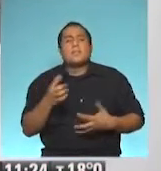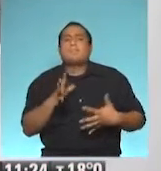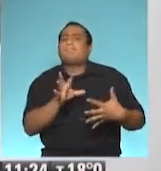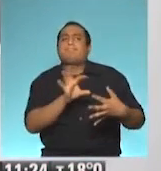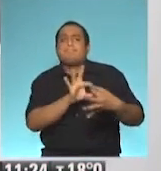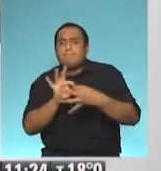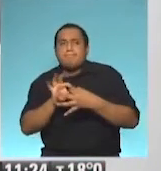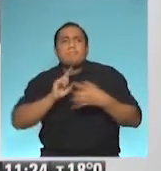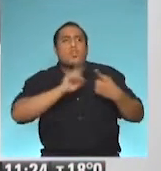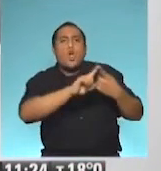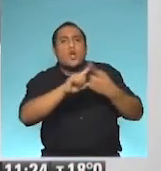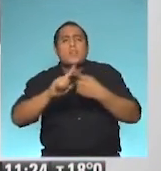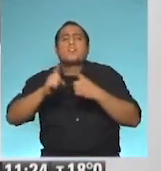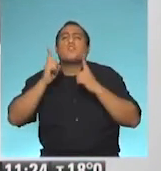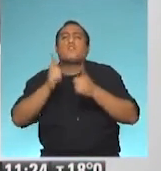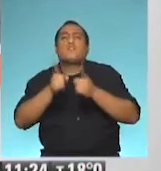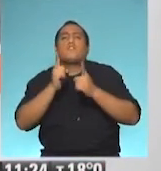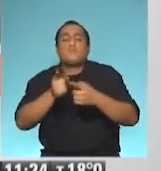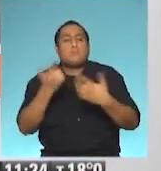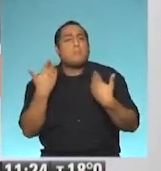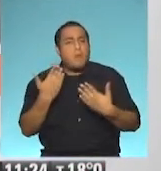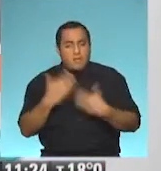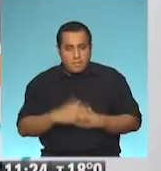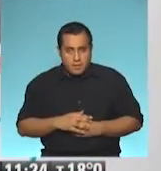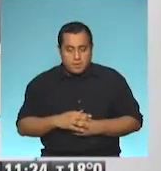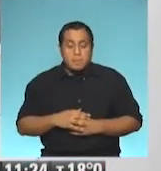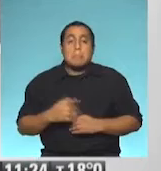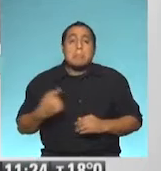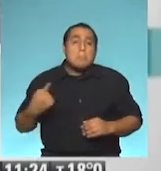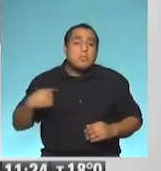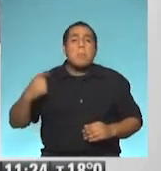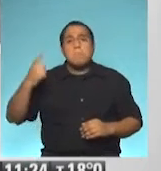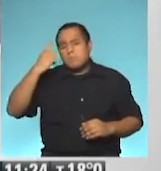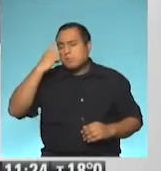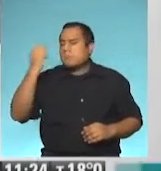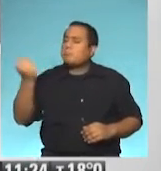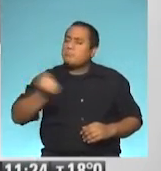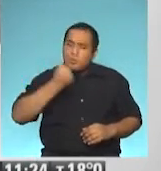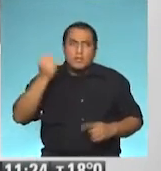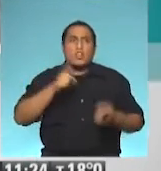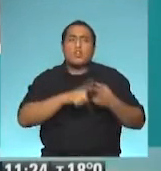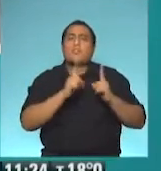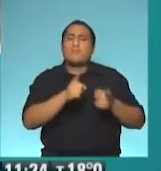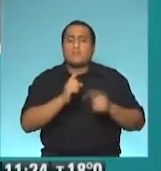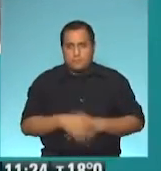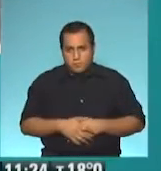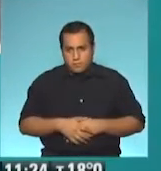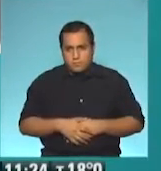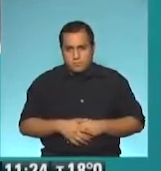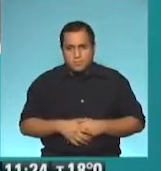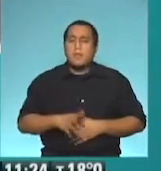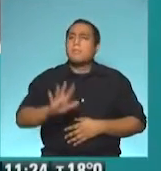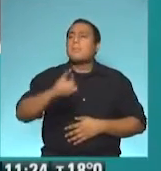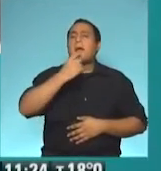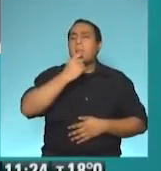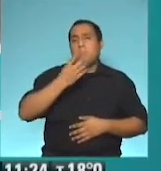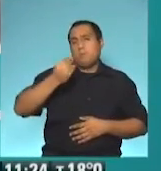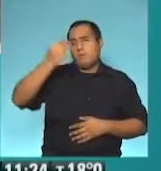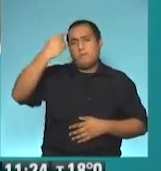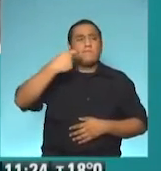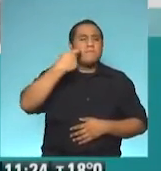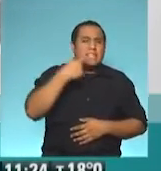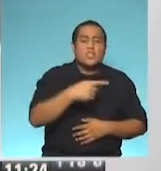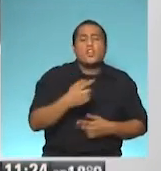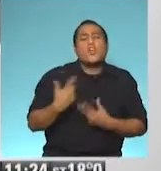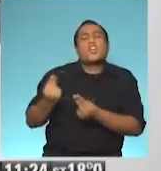conectados, ¿no? Digamos, me parece que eso es fundamental. Viste que muchas veces sucede que el adulto mayor dice no